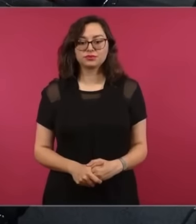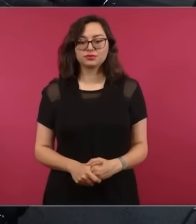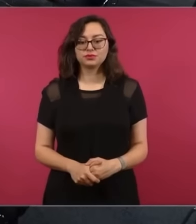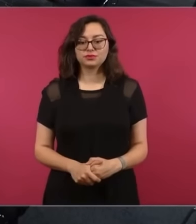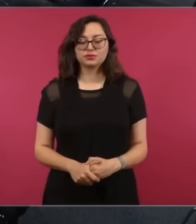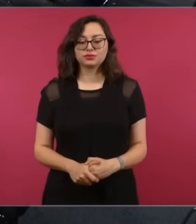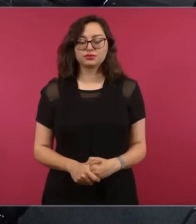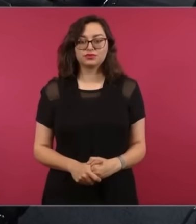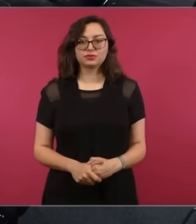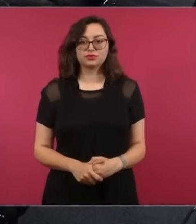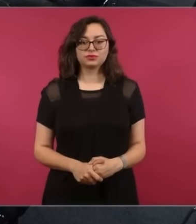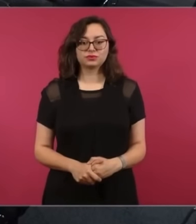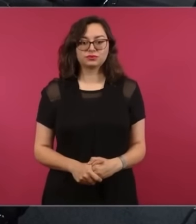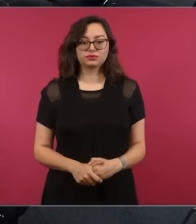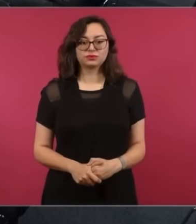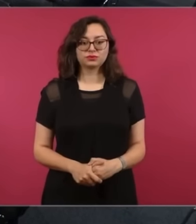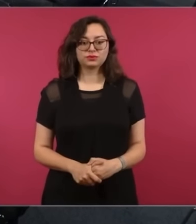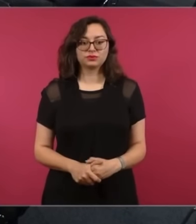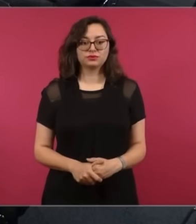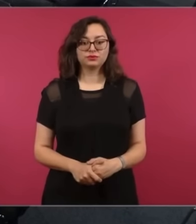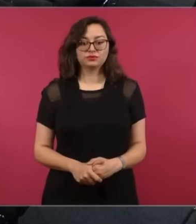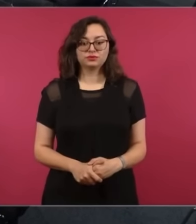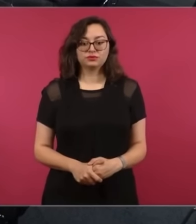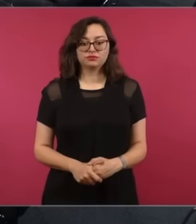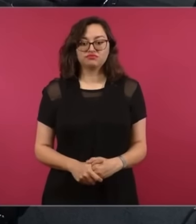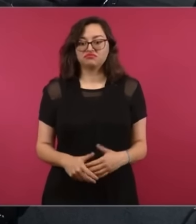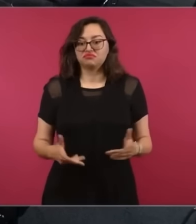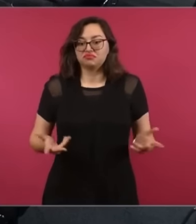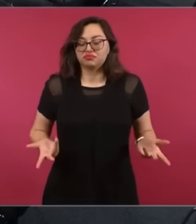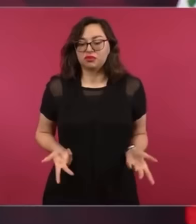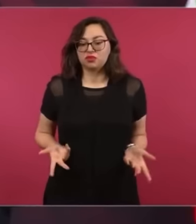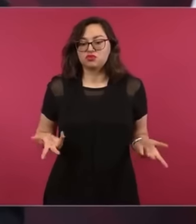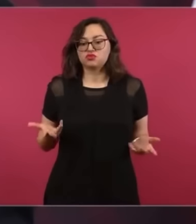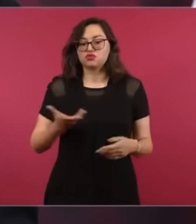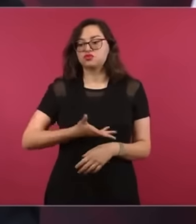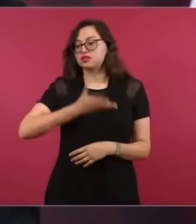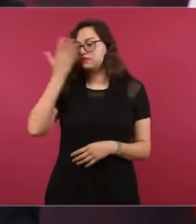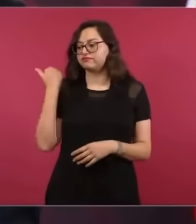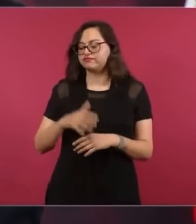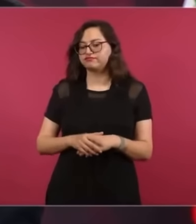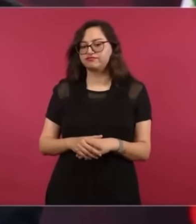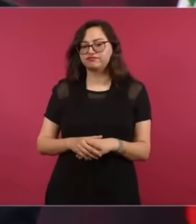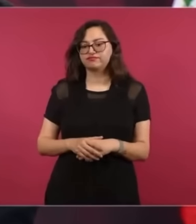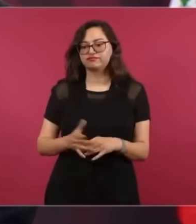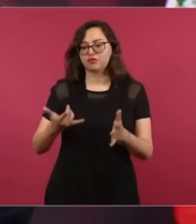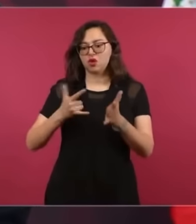A lo mejor ahora la hora nacional está más escuchada, pero antes no.